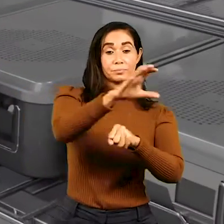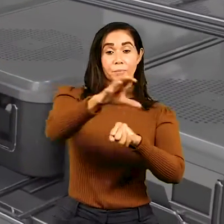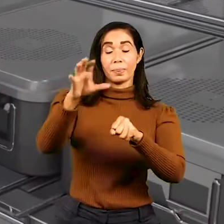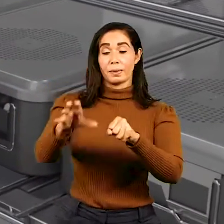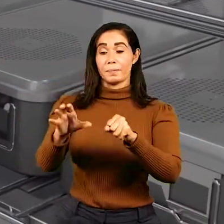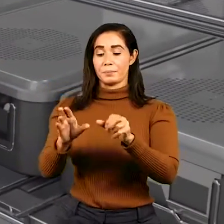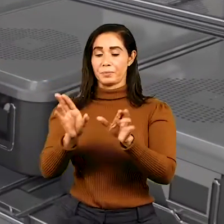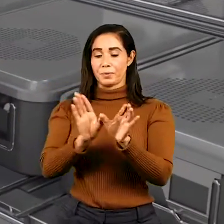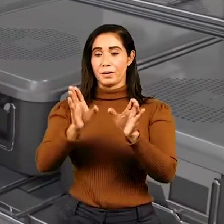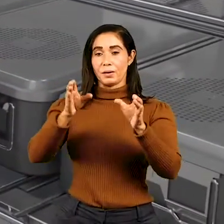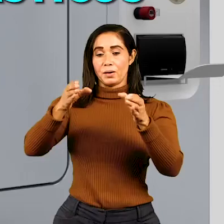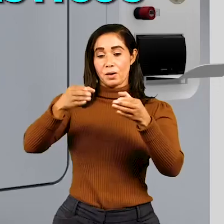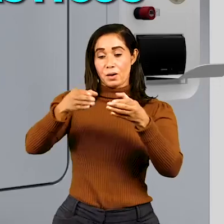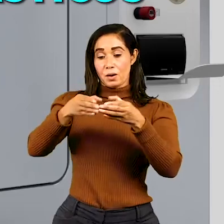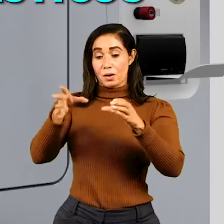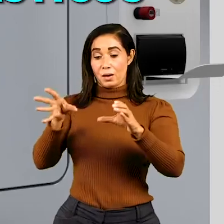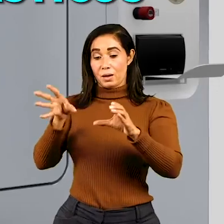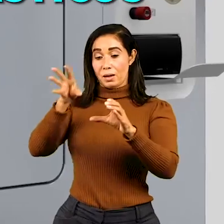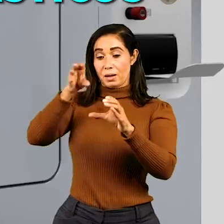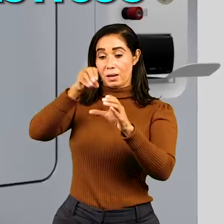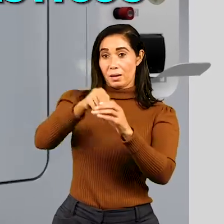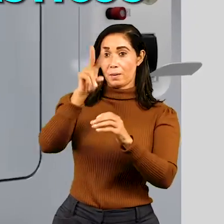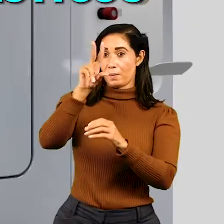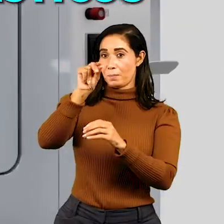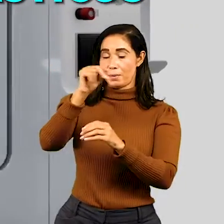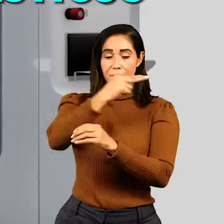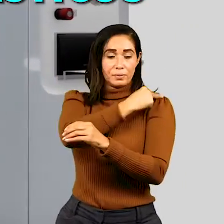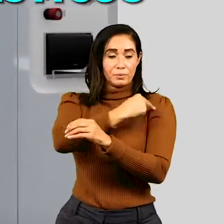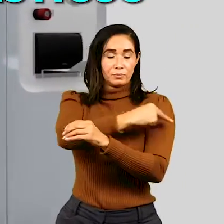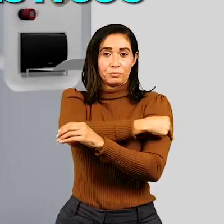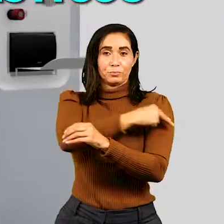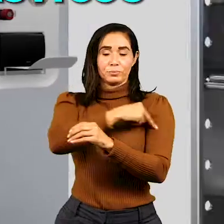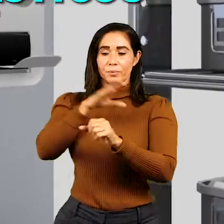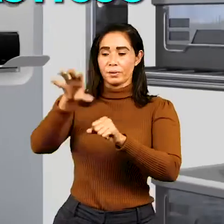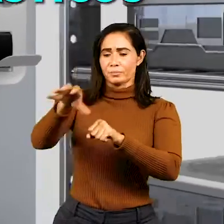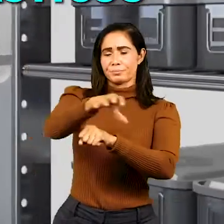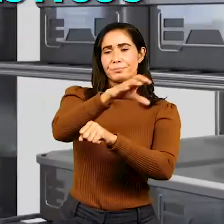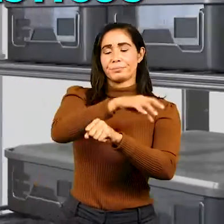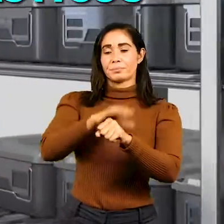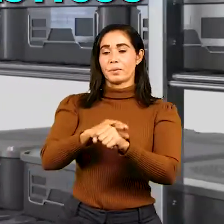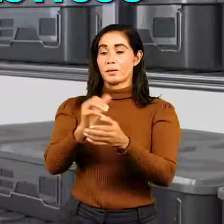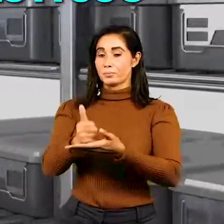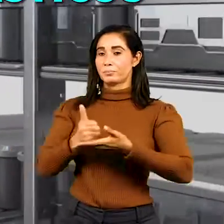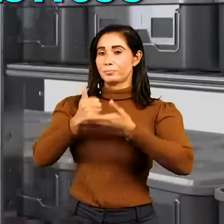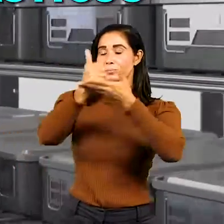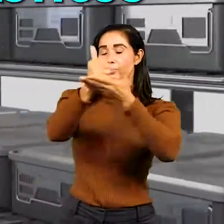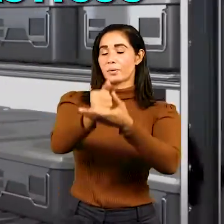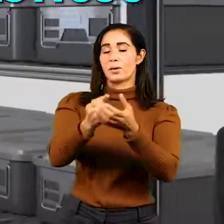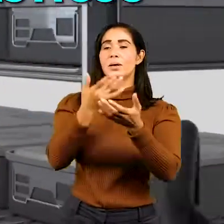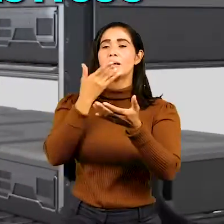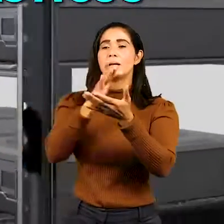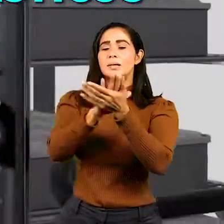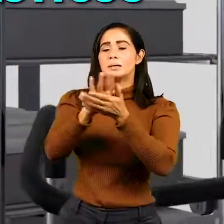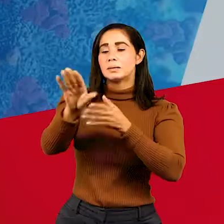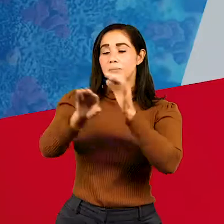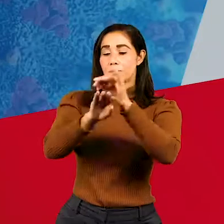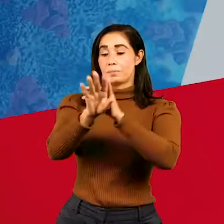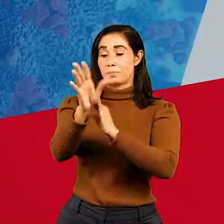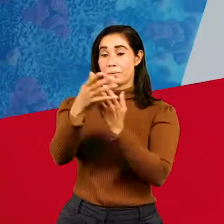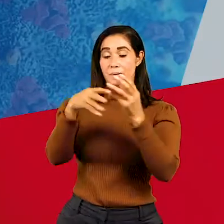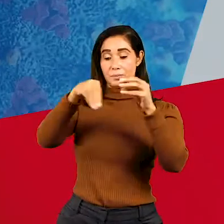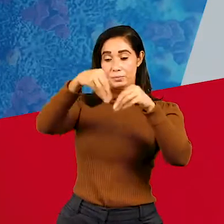autoclaves en frío en 20 hospitales a nivel nacional que permitirán esterilizar plásticos,